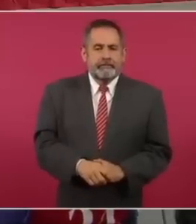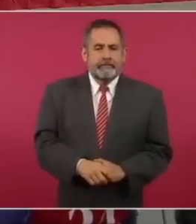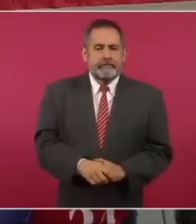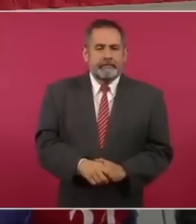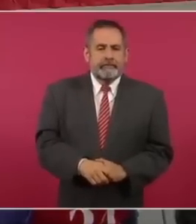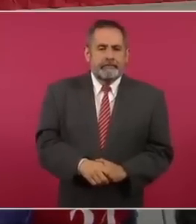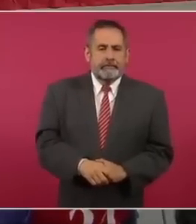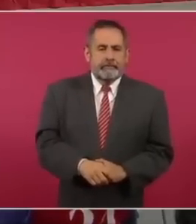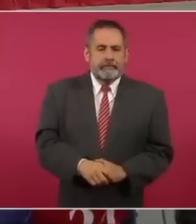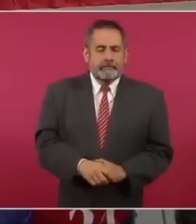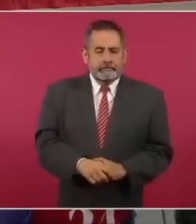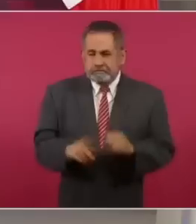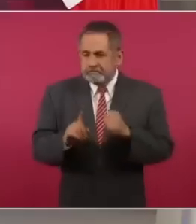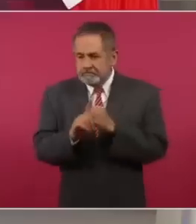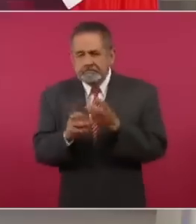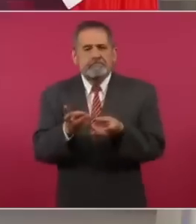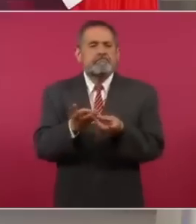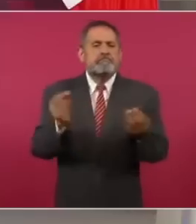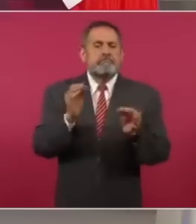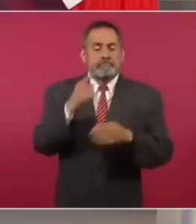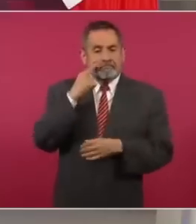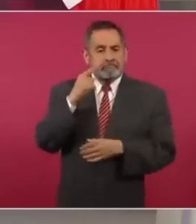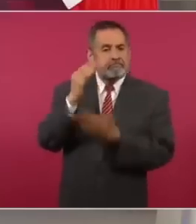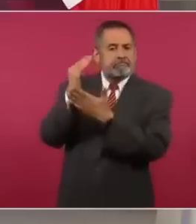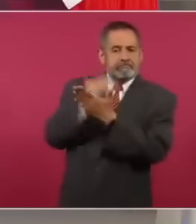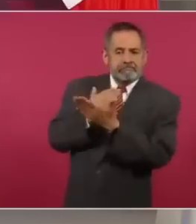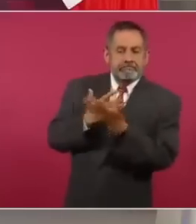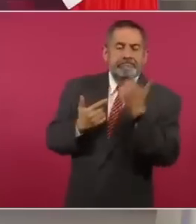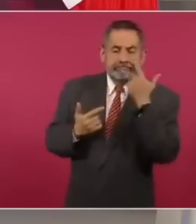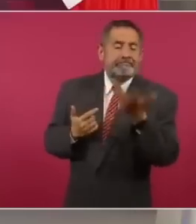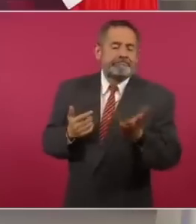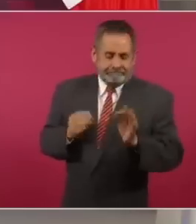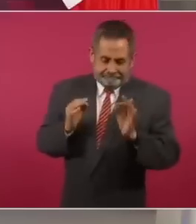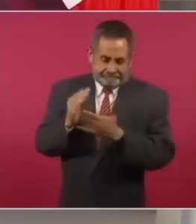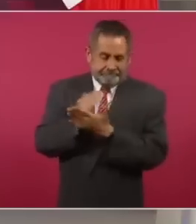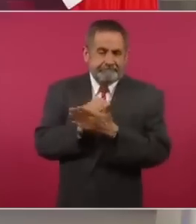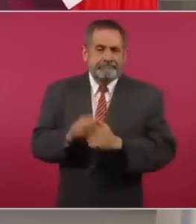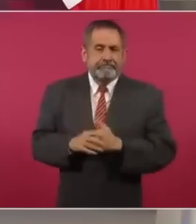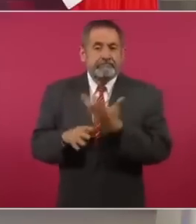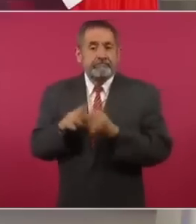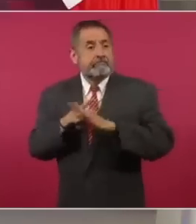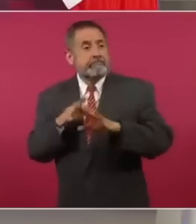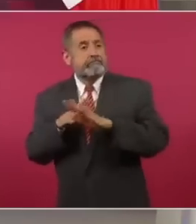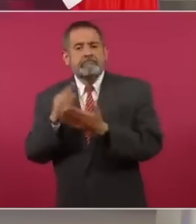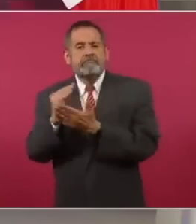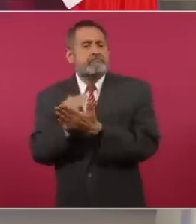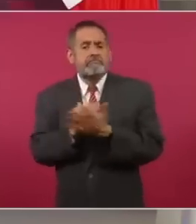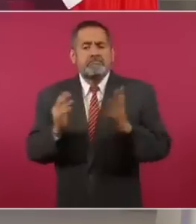afortunadamente se resolvió, mire, este es ya ahora ya el total de migrantes